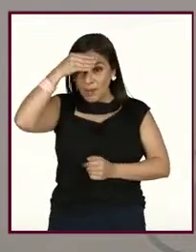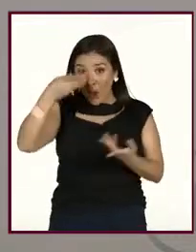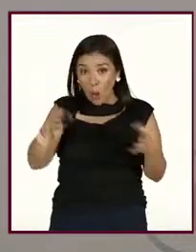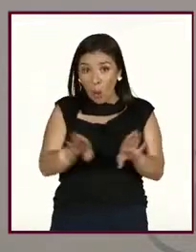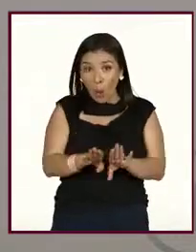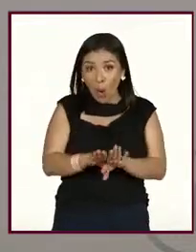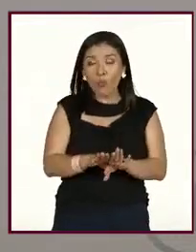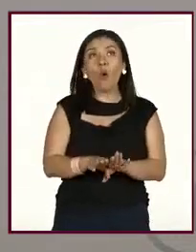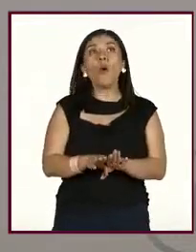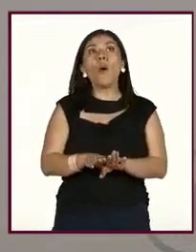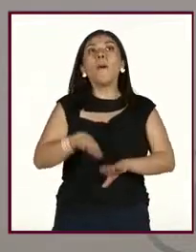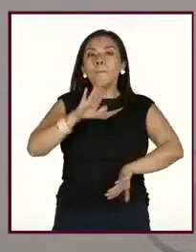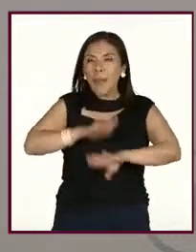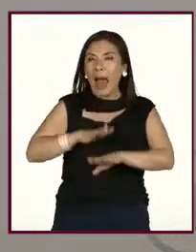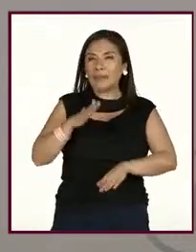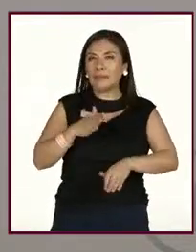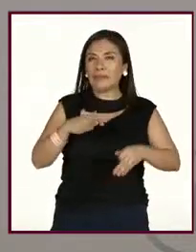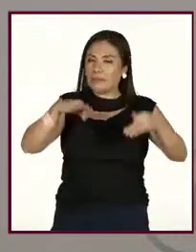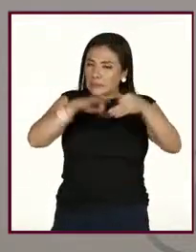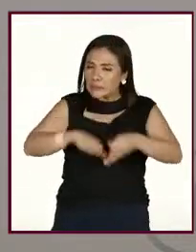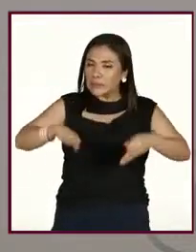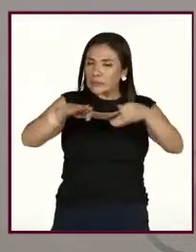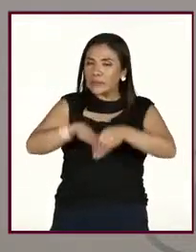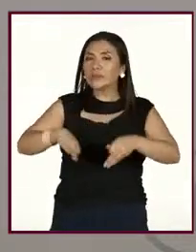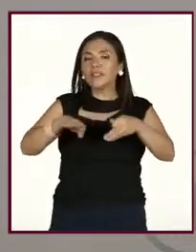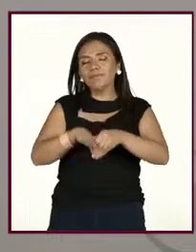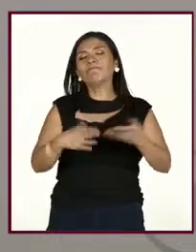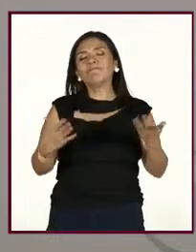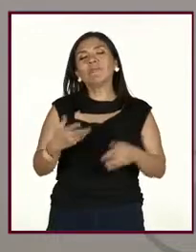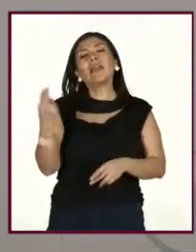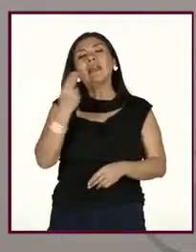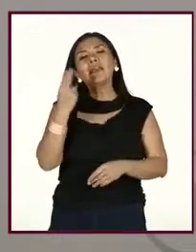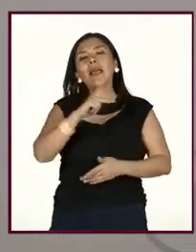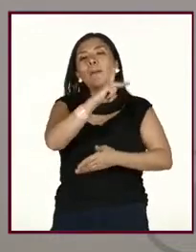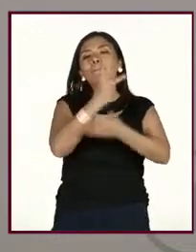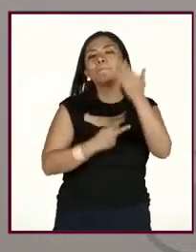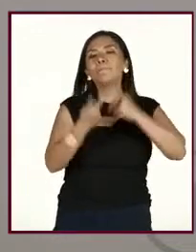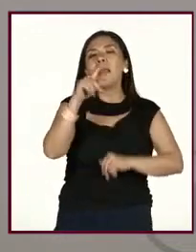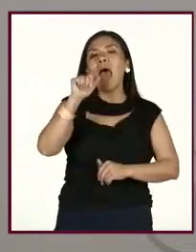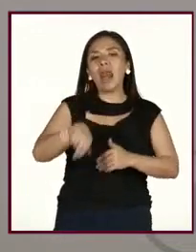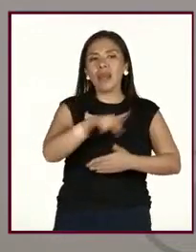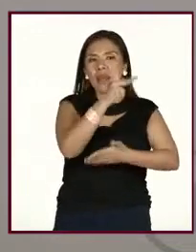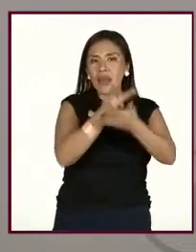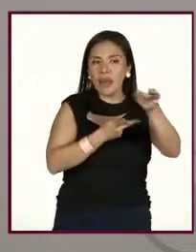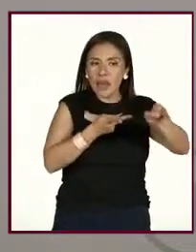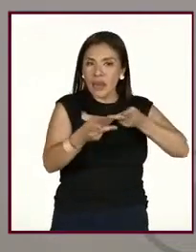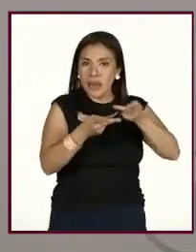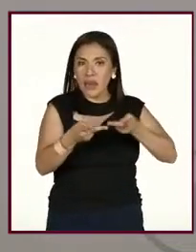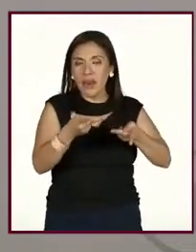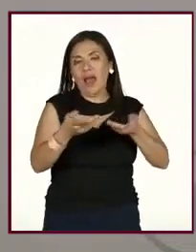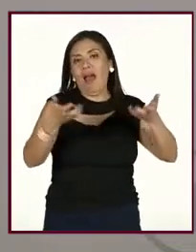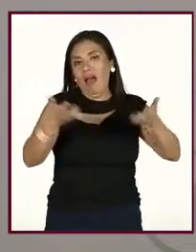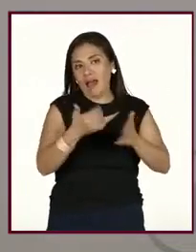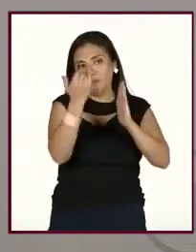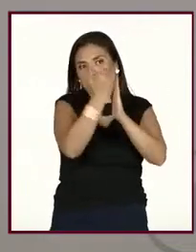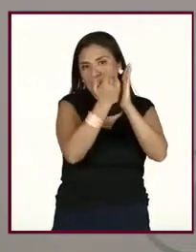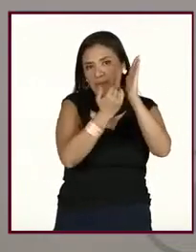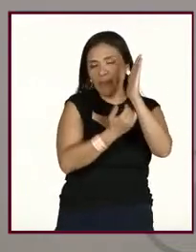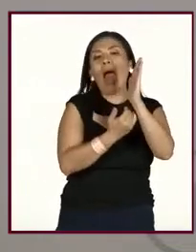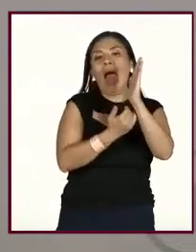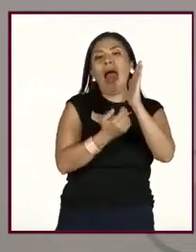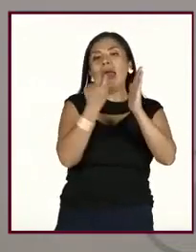¿cómo aprender a ser constante? Pues, haciendo un plan, lo que les mencionaba hace un momento. Haciendo un plan, podemos